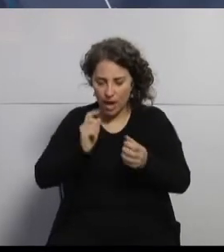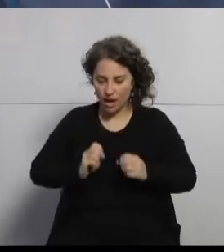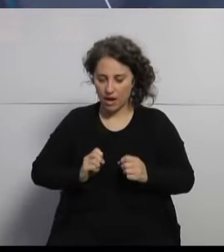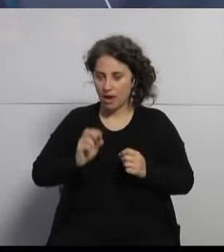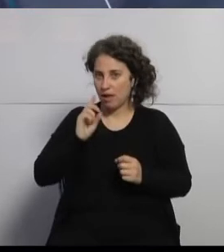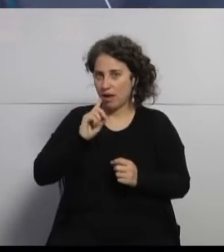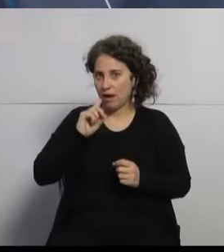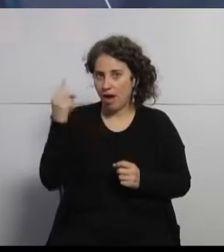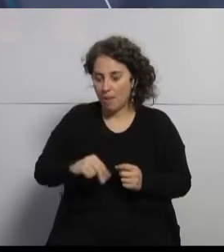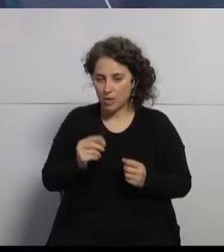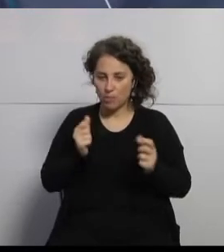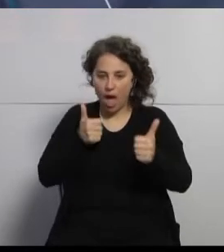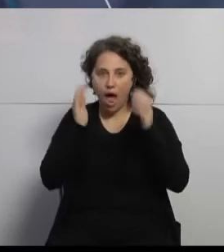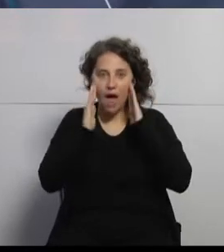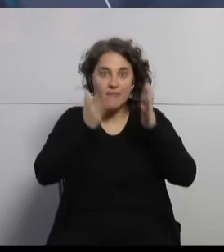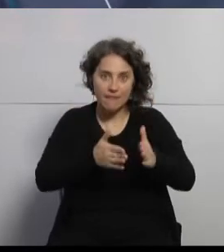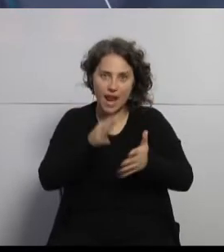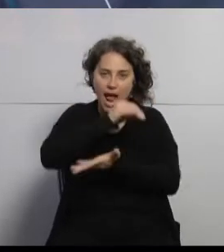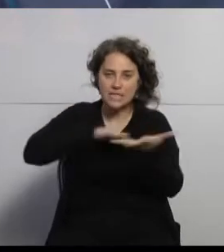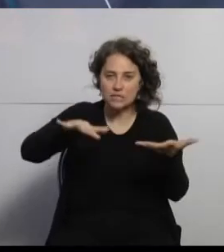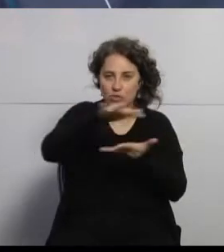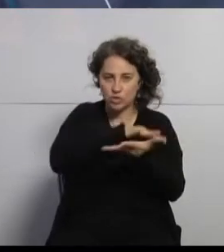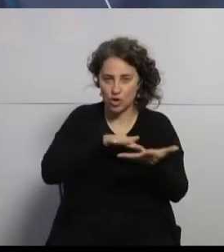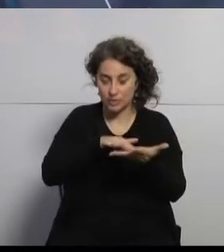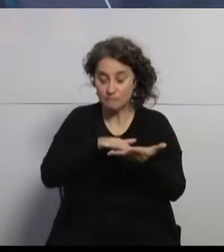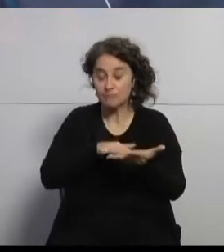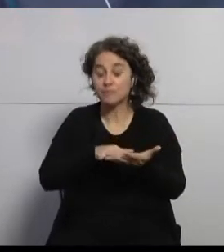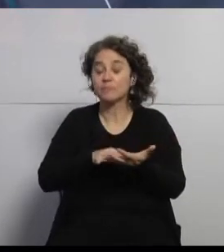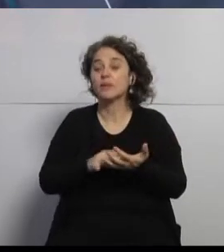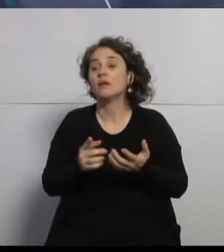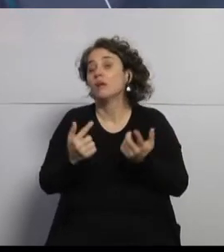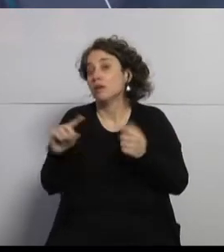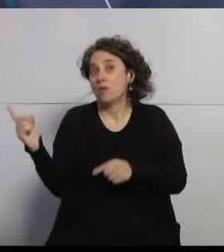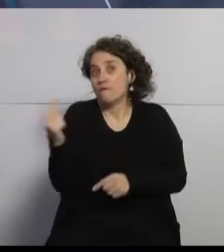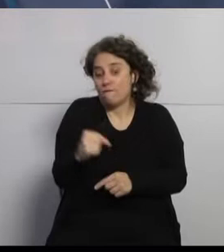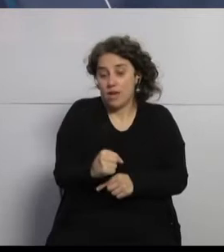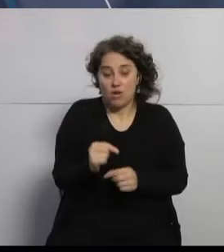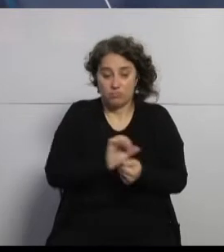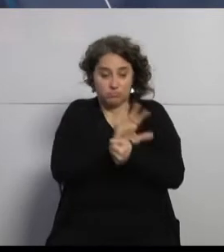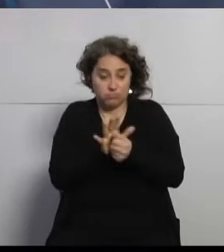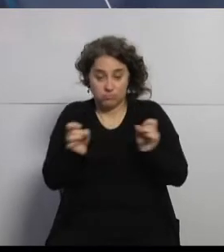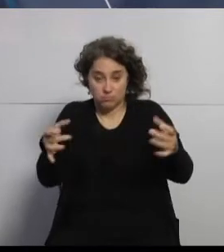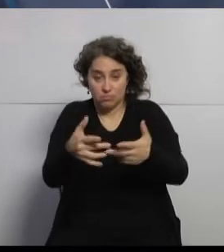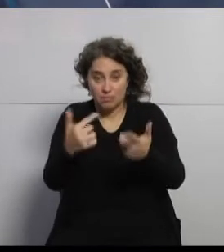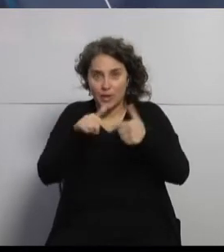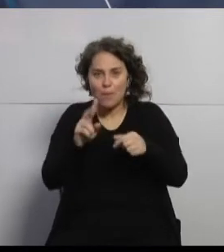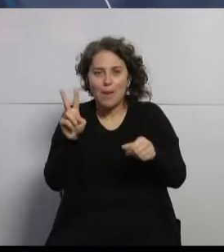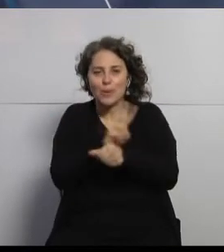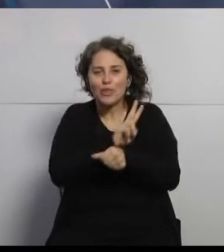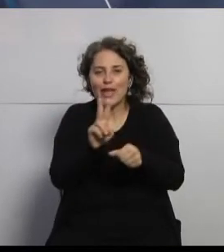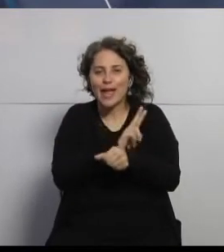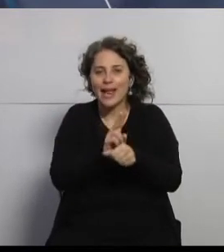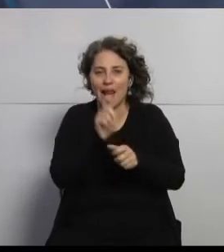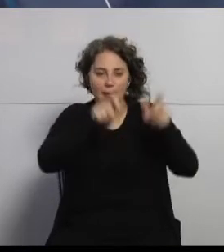buscando. Ahora esto ha llegado y nos ha demostrado que para proteger a las personas